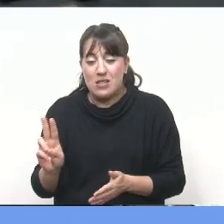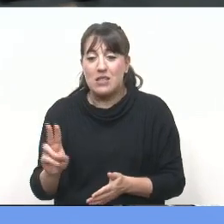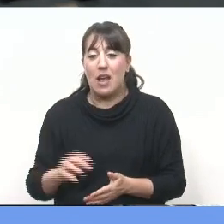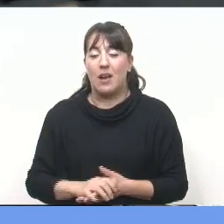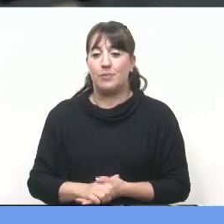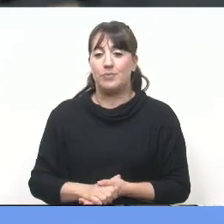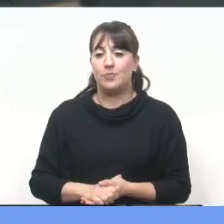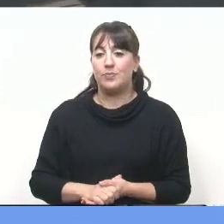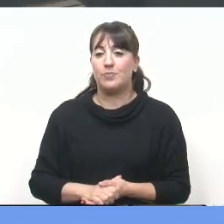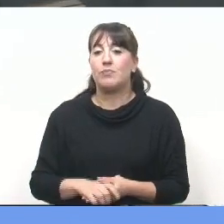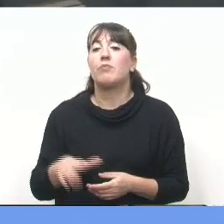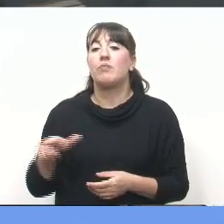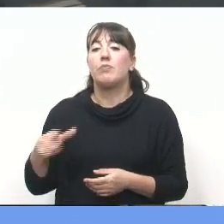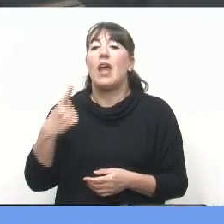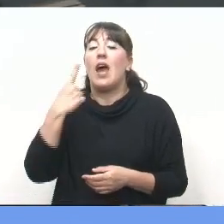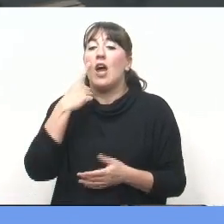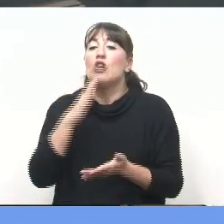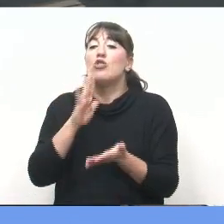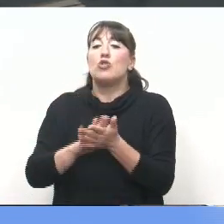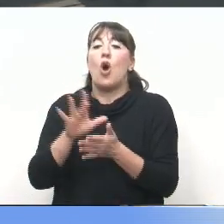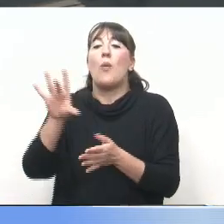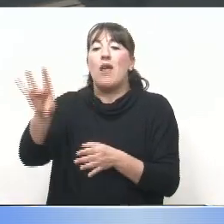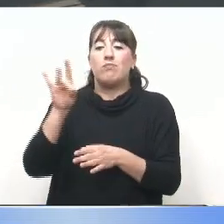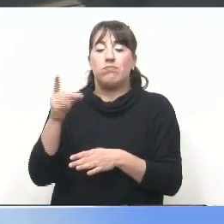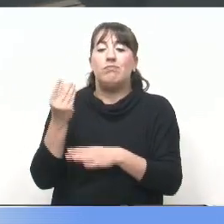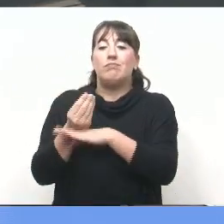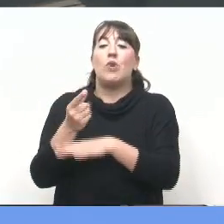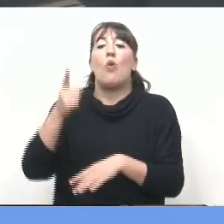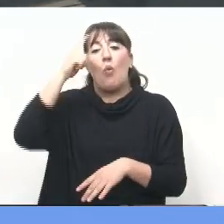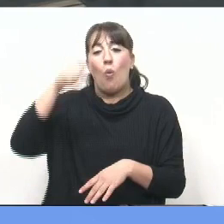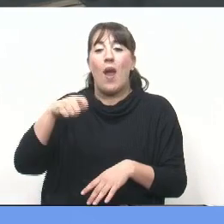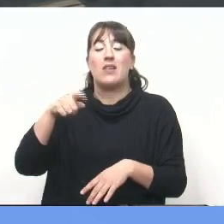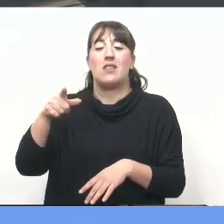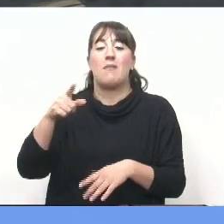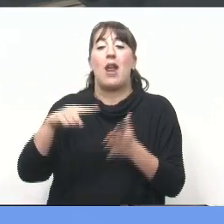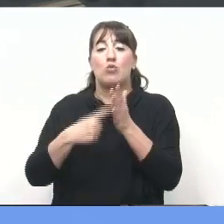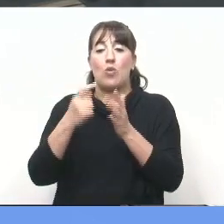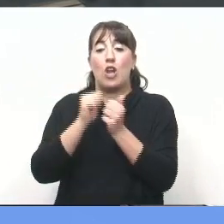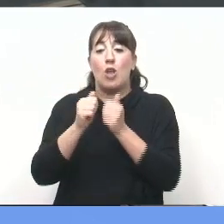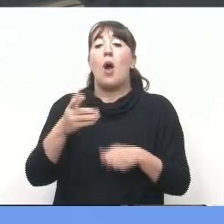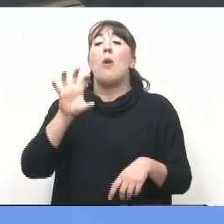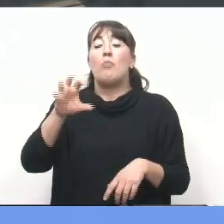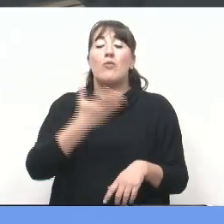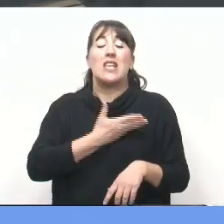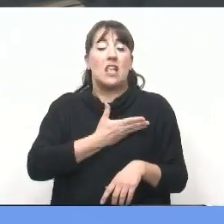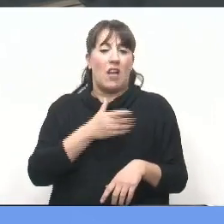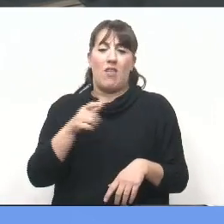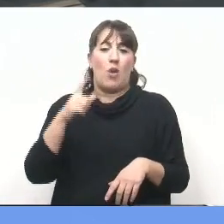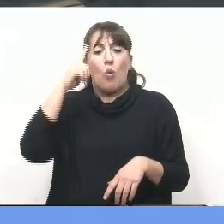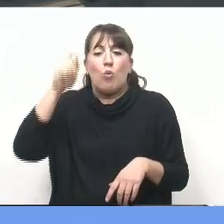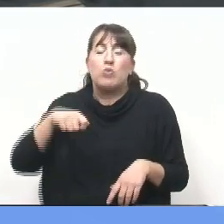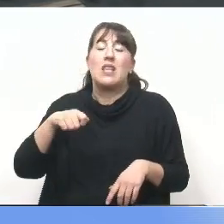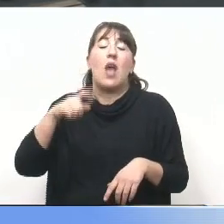se acuerde sobre la designación de los conjueces para la ciudad de Rosario. La provincia de Santa Fe tiene una justicia muy magra